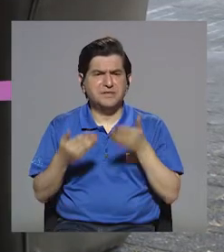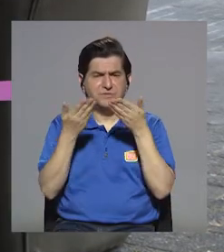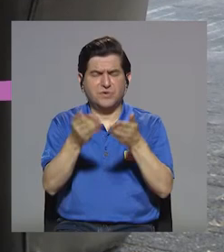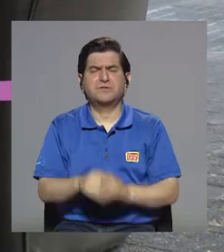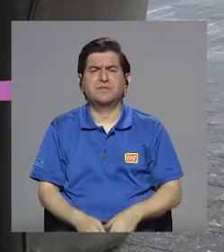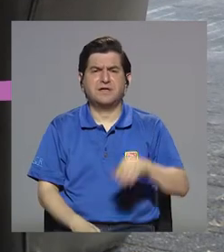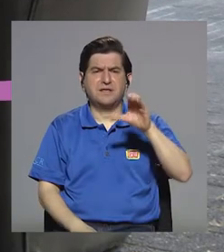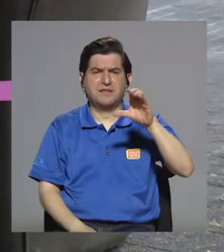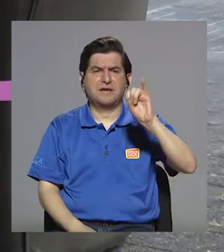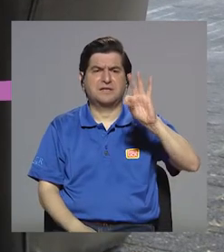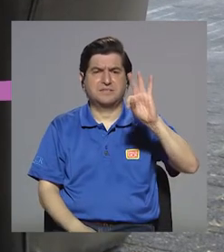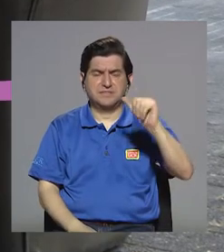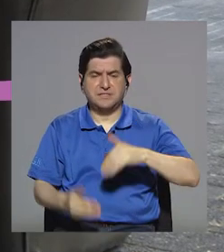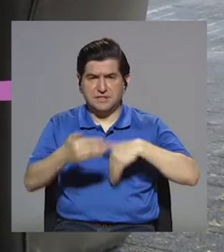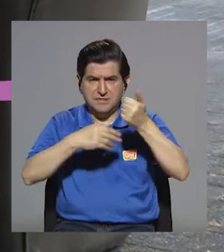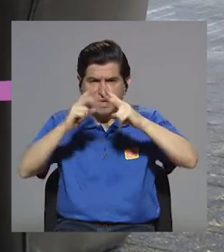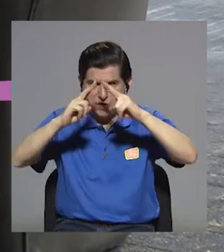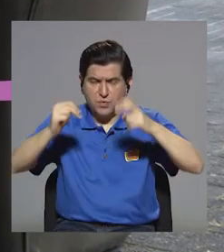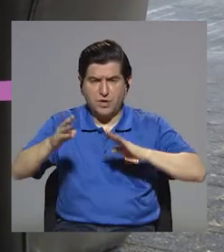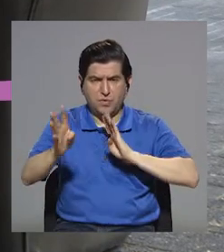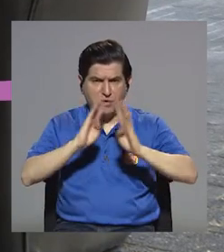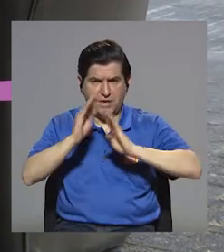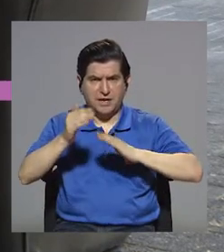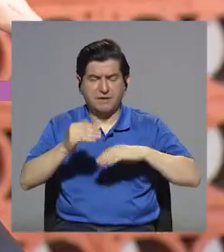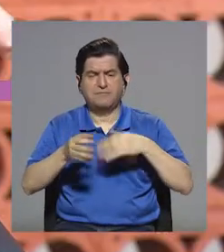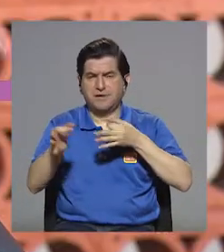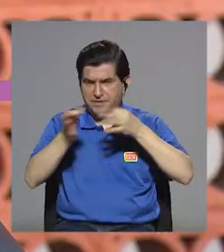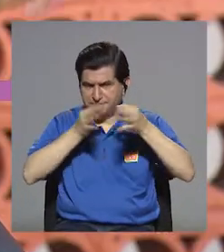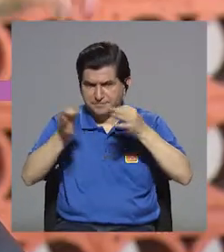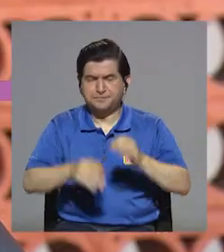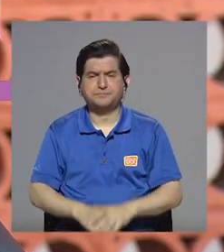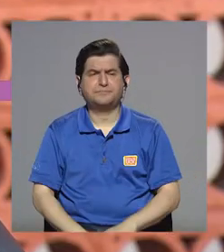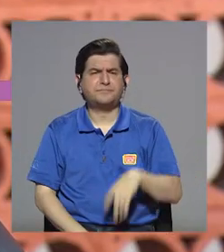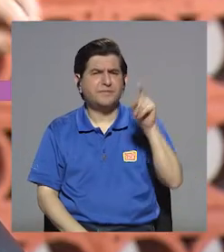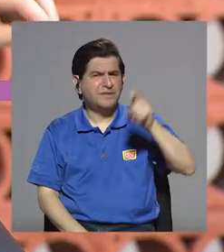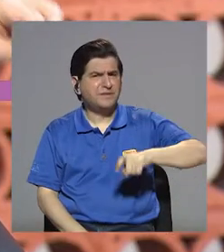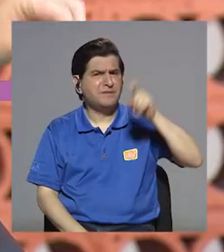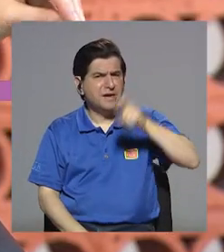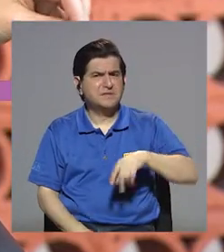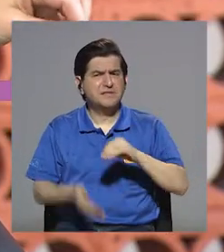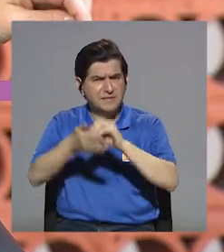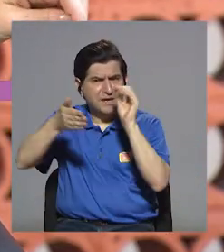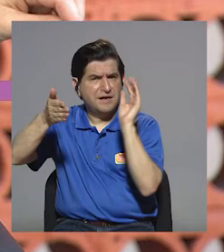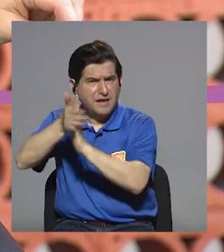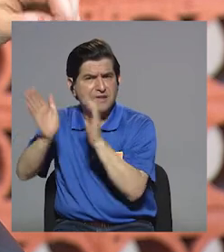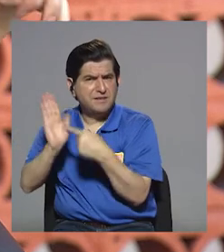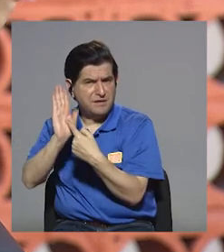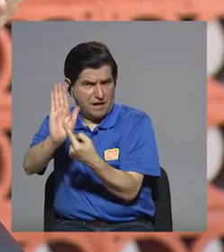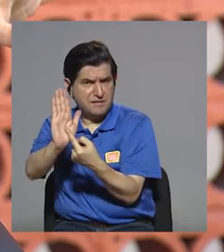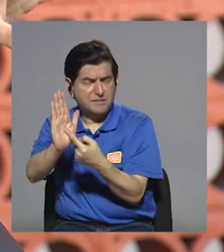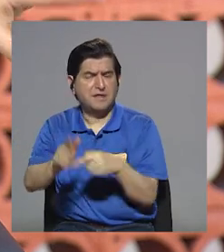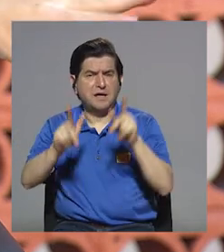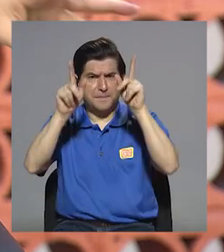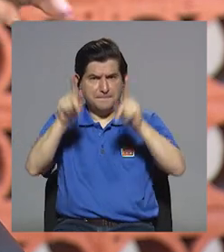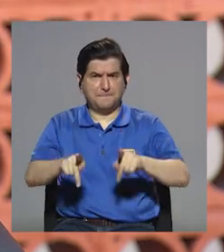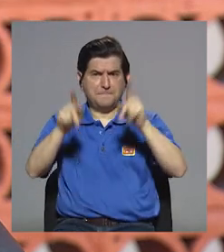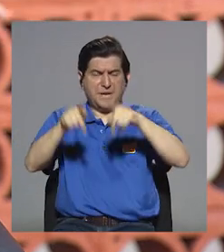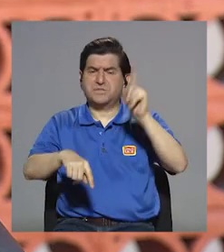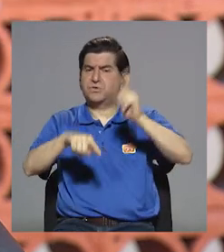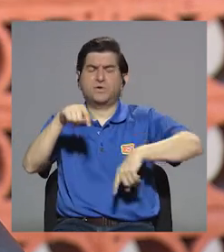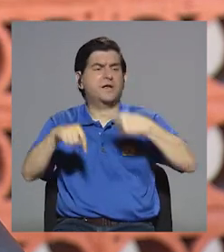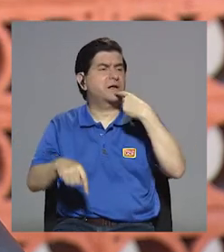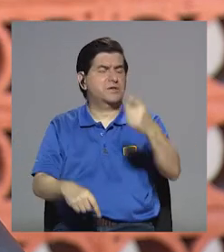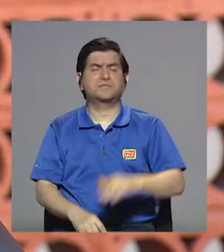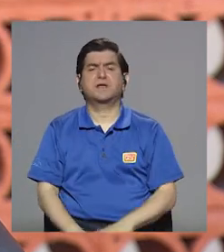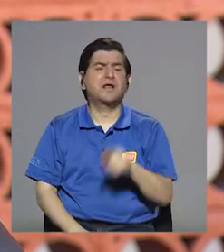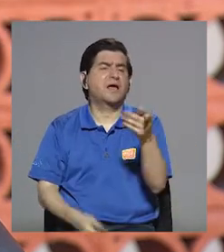dan en el cita, digamos, bueno, después del análisis que ahorita vamos a hablar de eso, tiene que estar entonces en esa etiqueta. Ajá. El cliente o la persona no